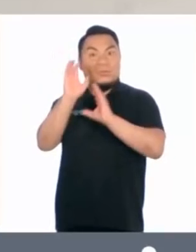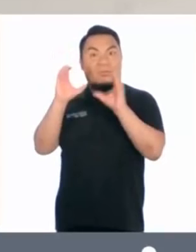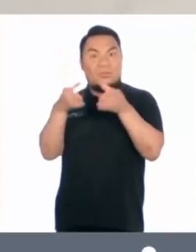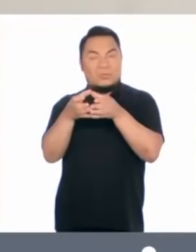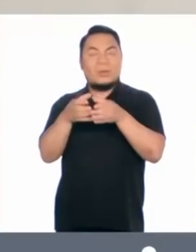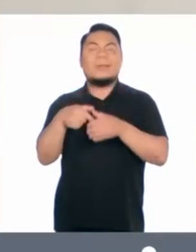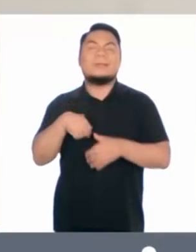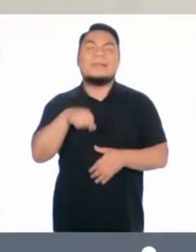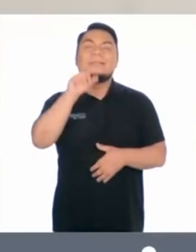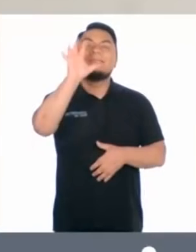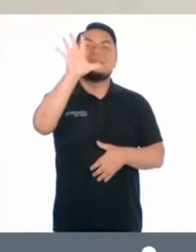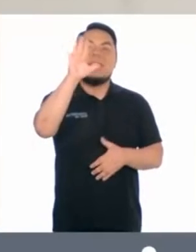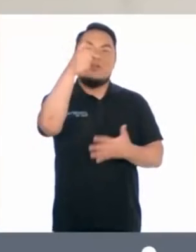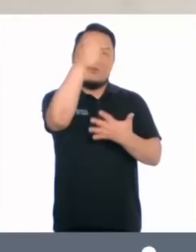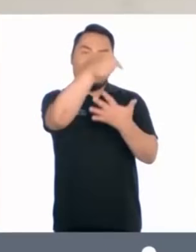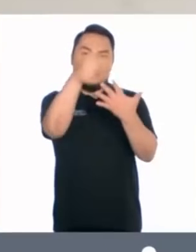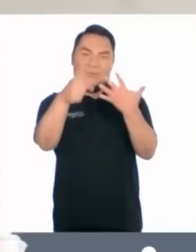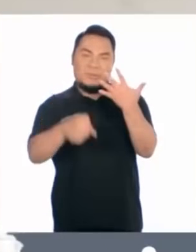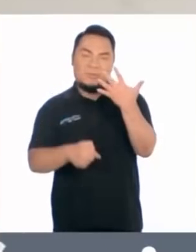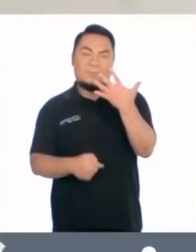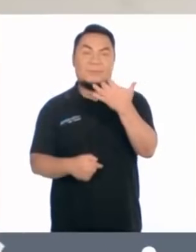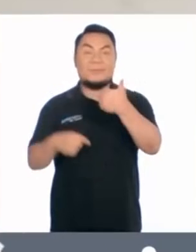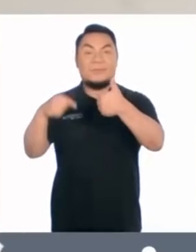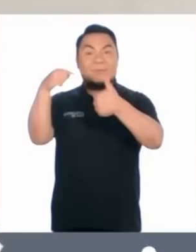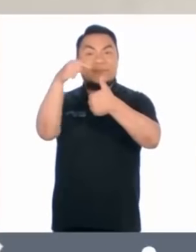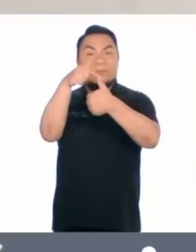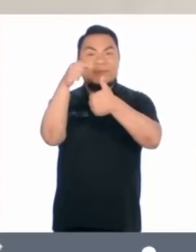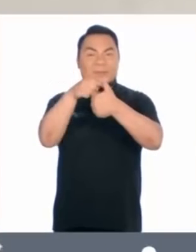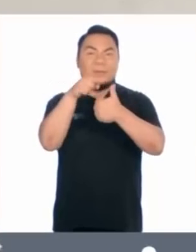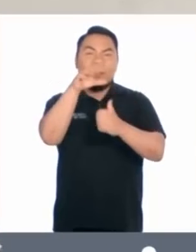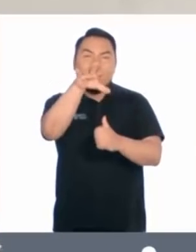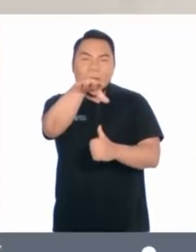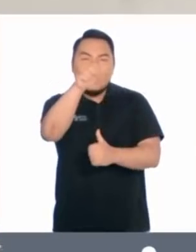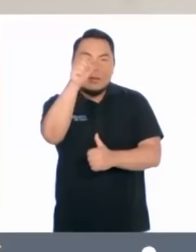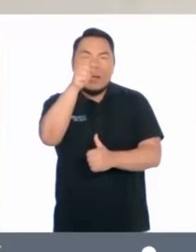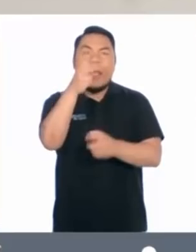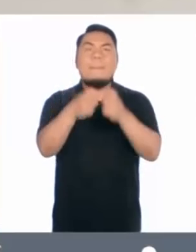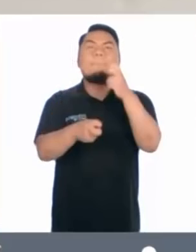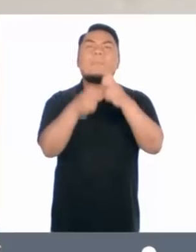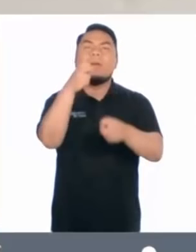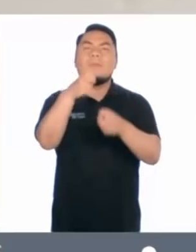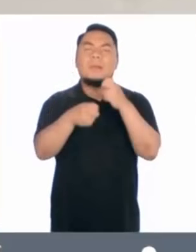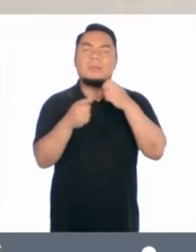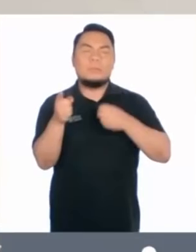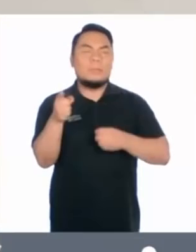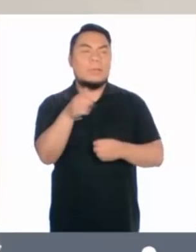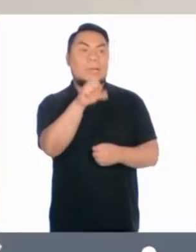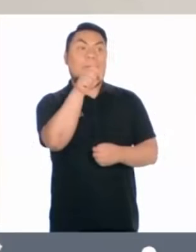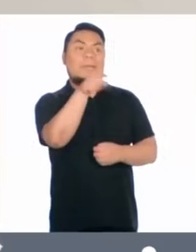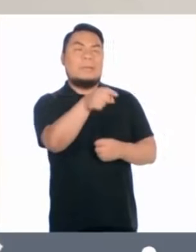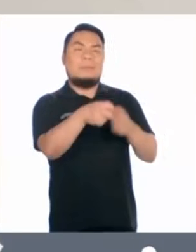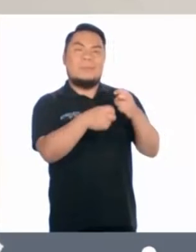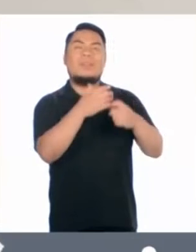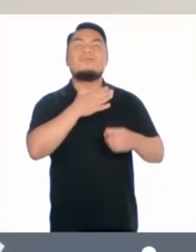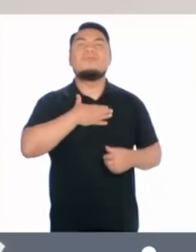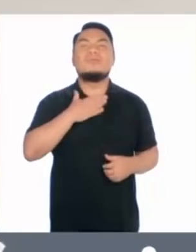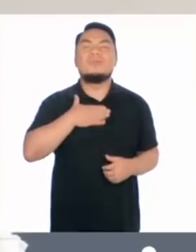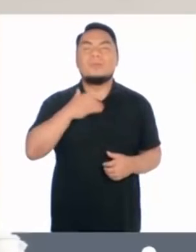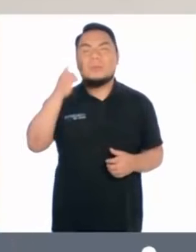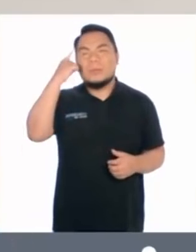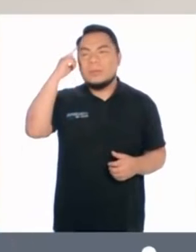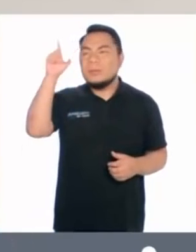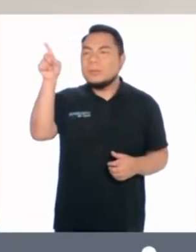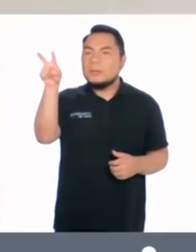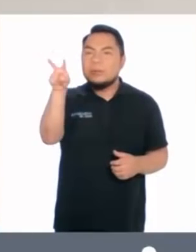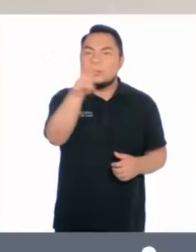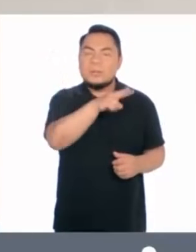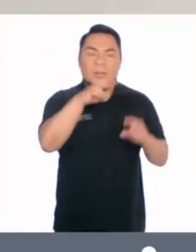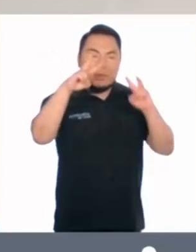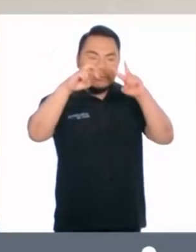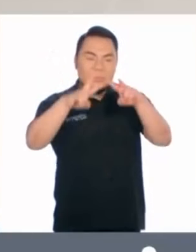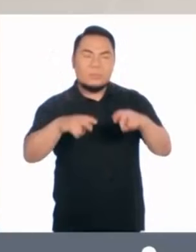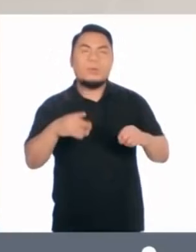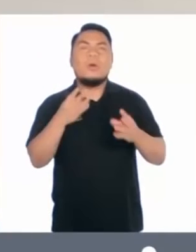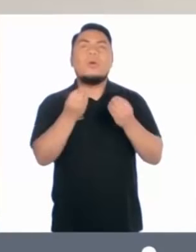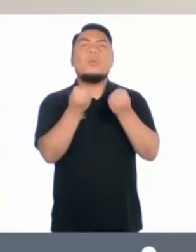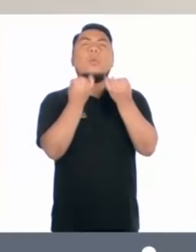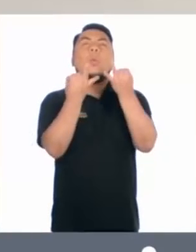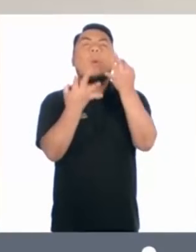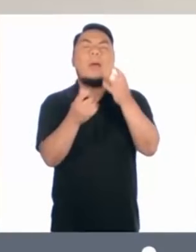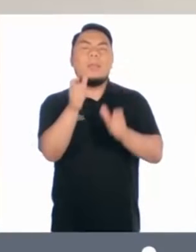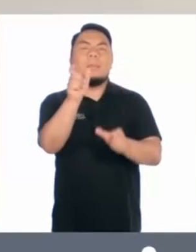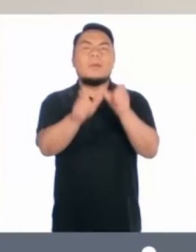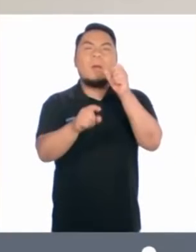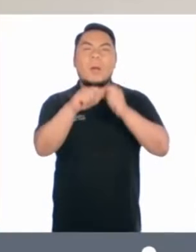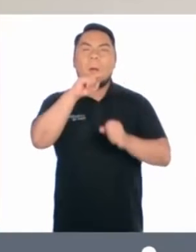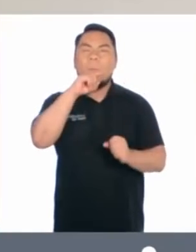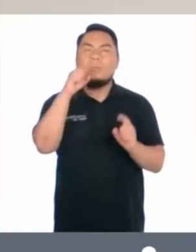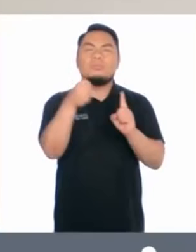seguí cinco pasos. El primero fue identificar el problema. En mi caso, busqué las cifras de violencia